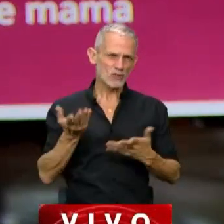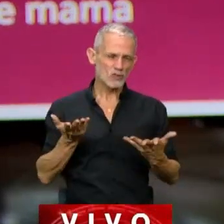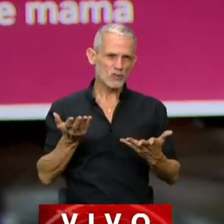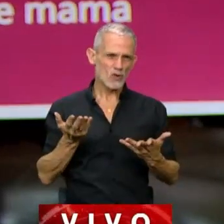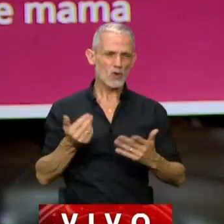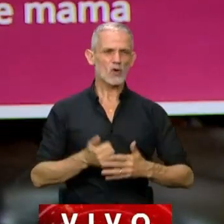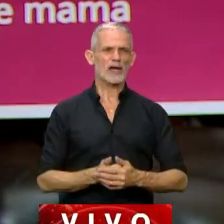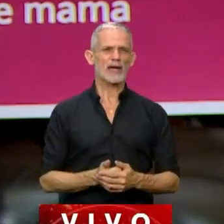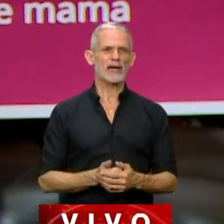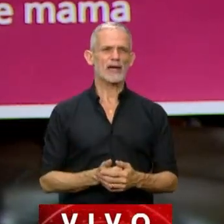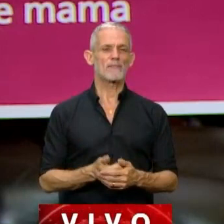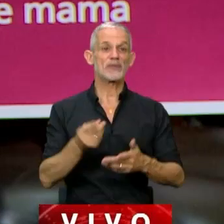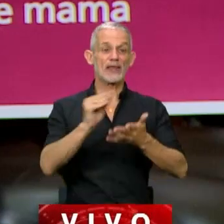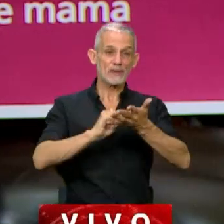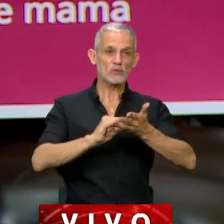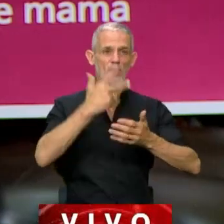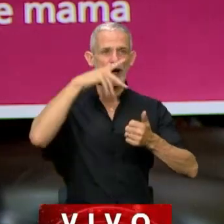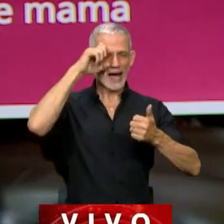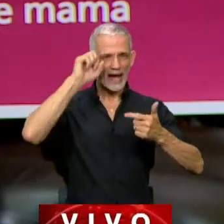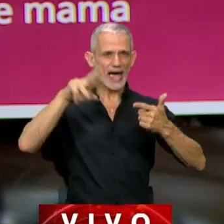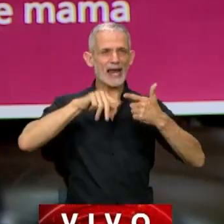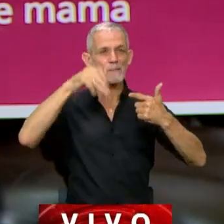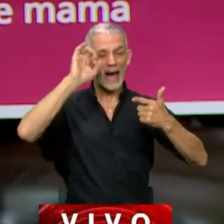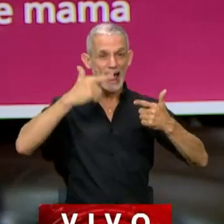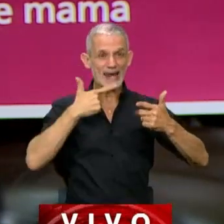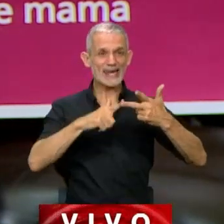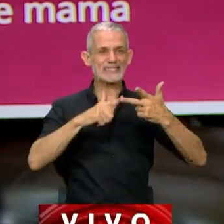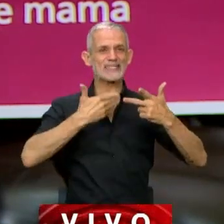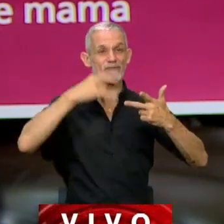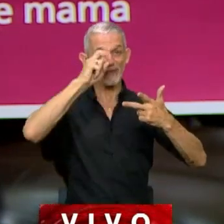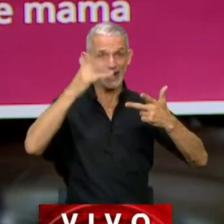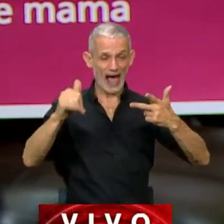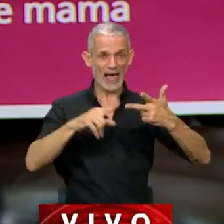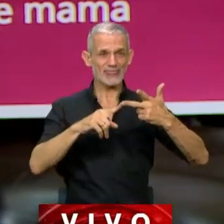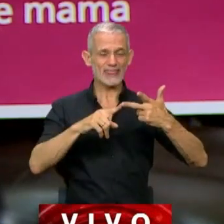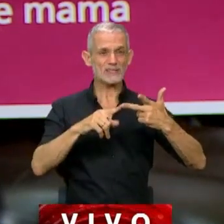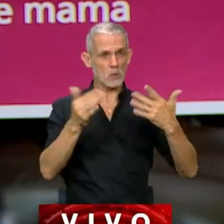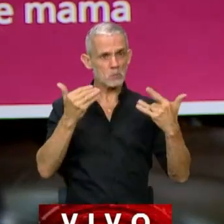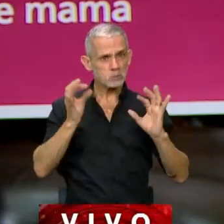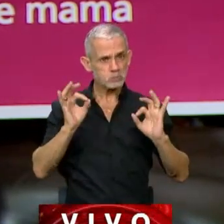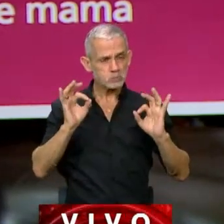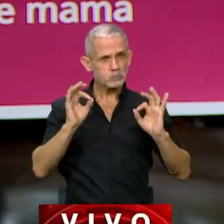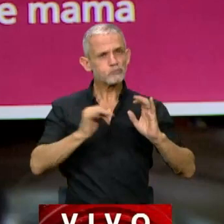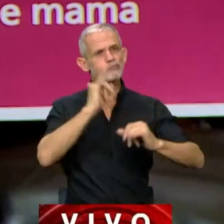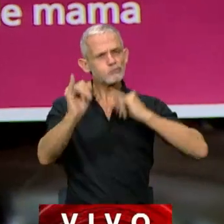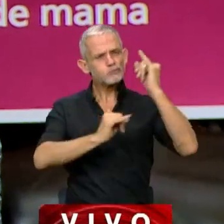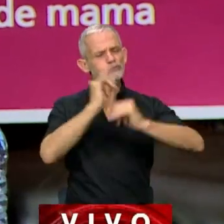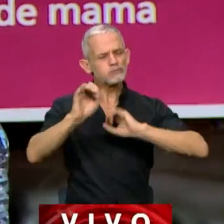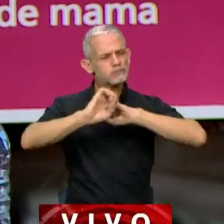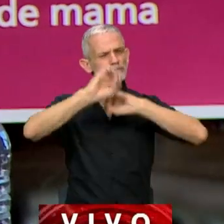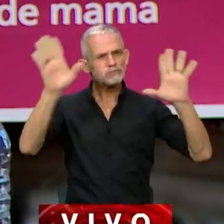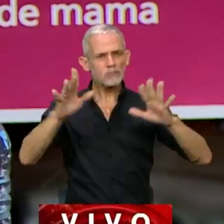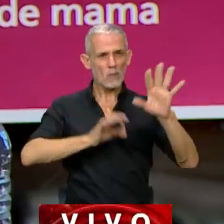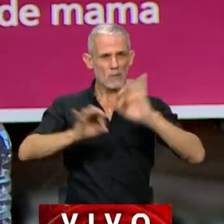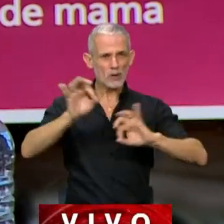tanto los diputados Géder, Manes, como Eduardo Fernández pudieron explicar claramente el